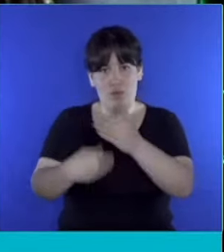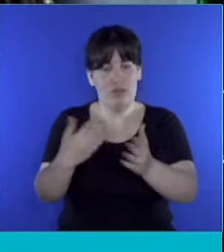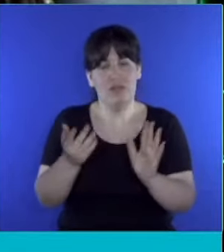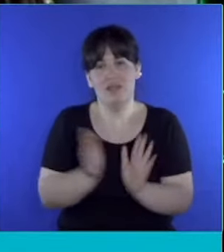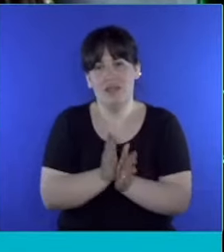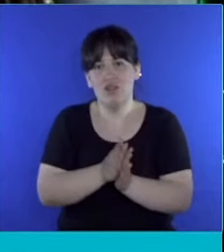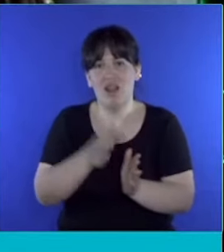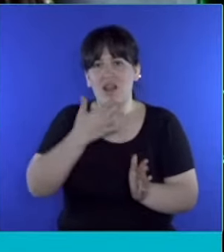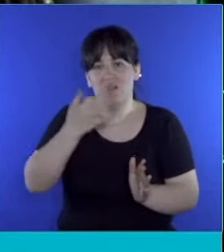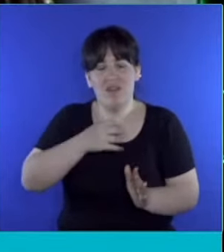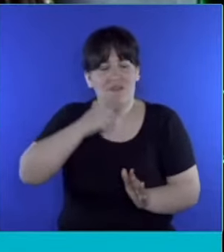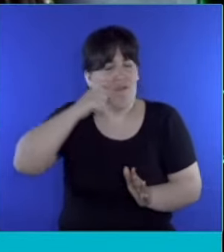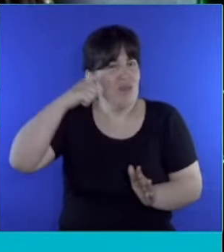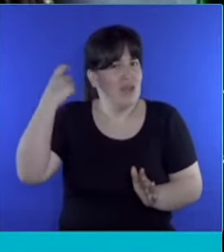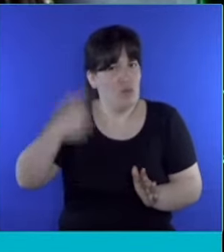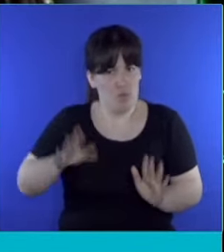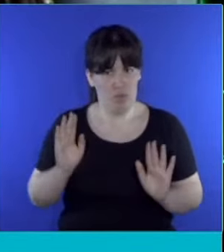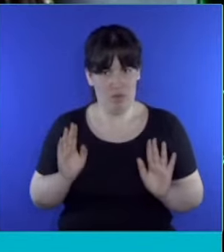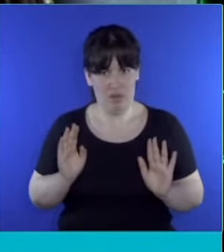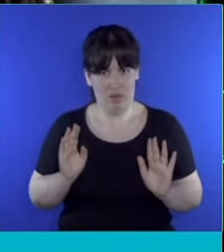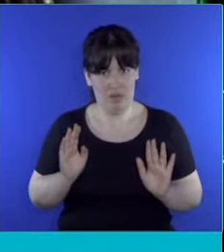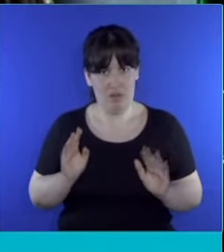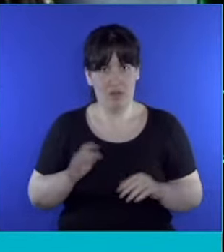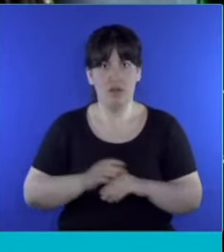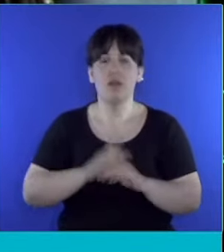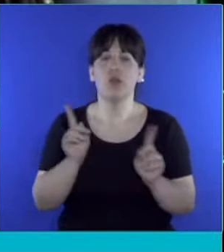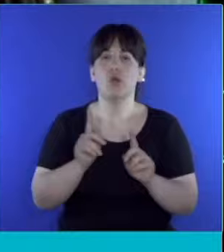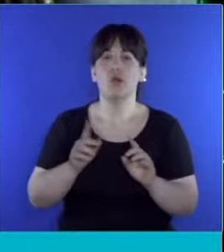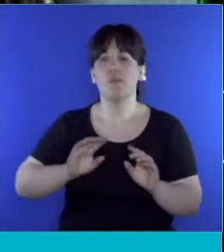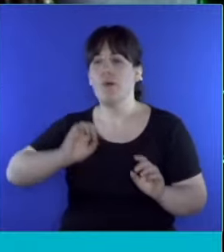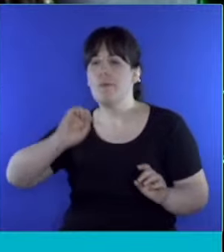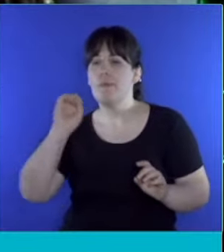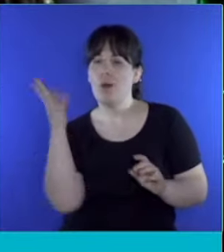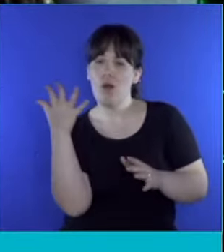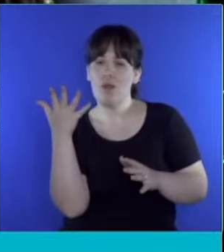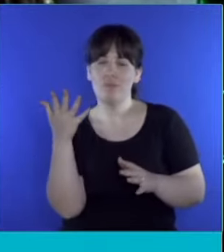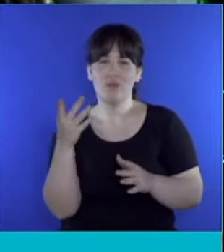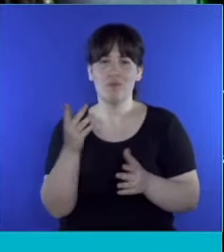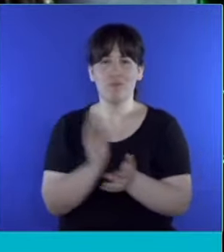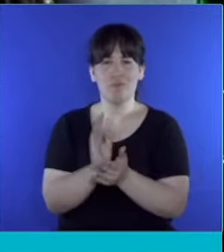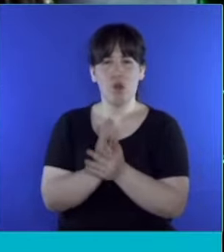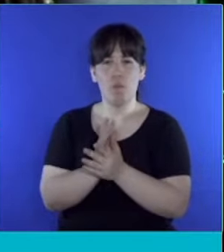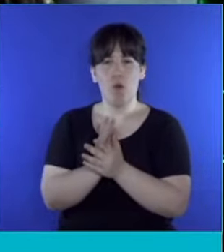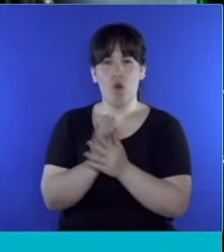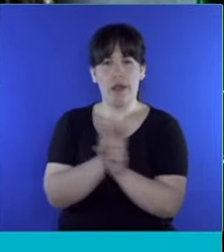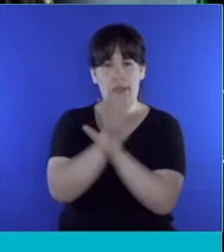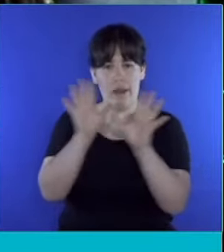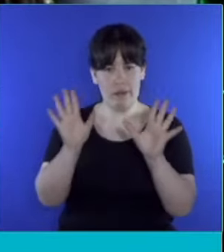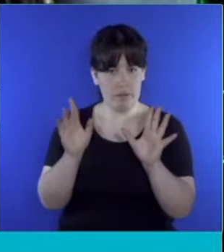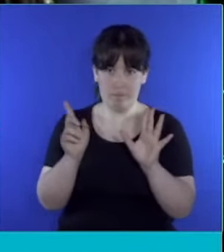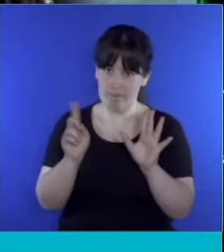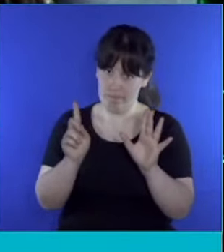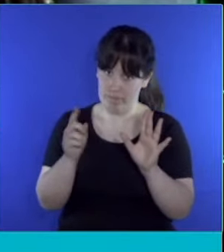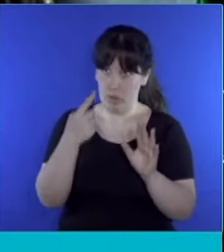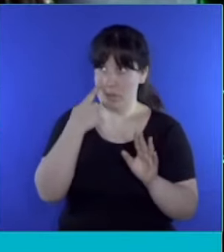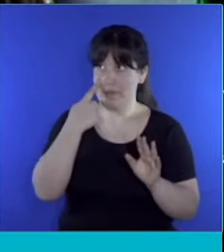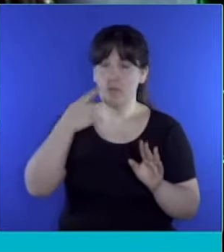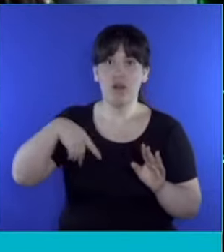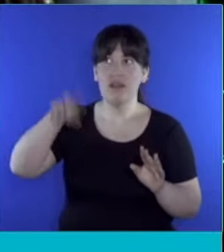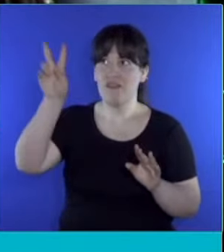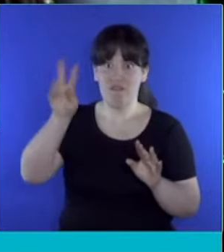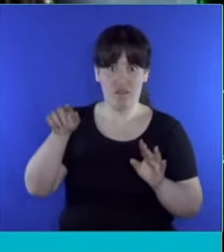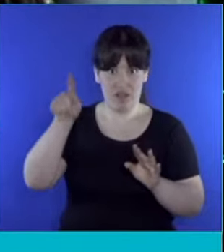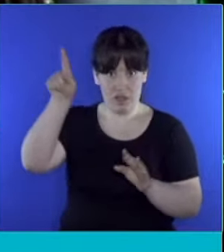realmente vergonzoso. No toda modernización significa transparencia, y si no, fijémonos en lo que pasó en Venezuela, donde